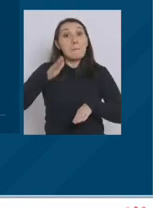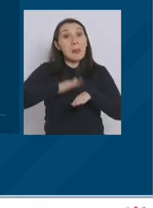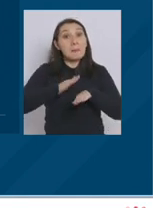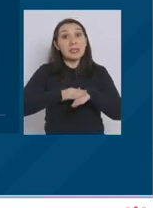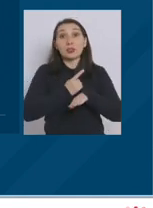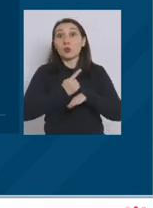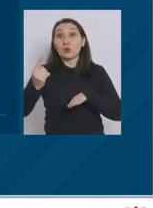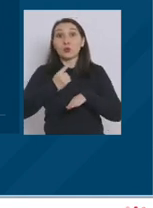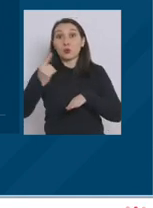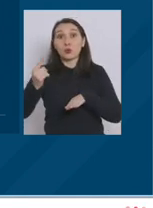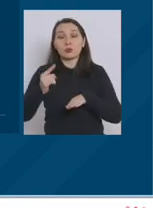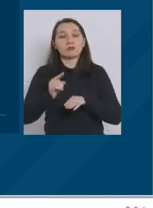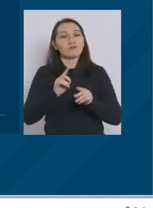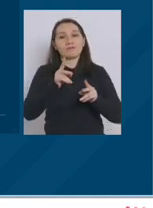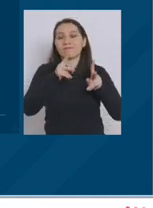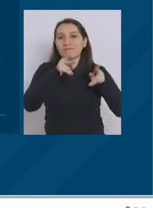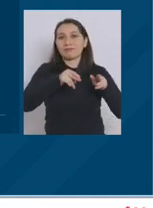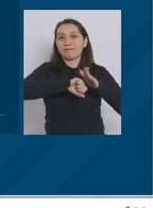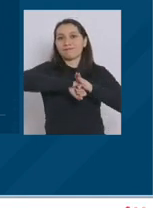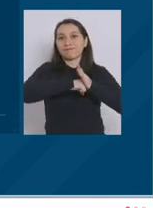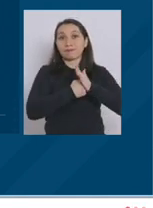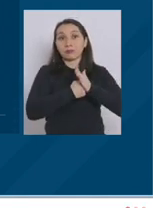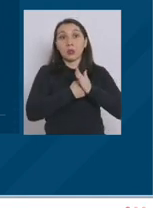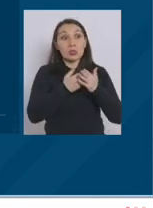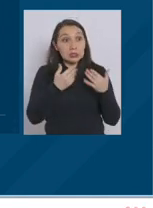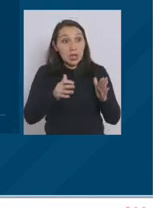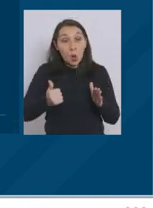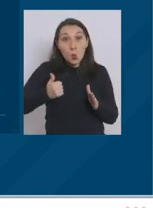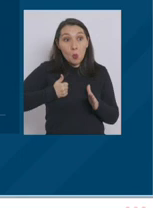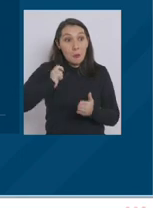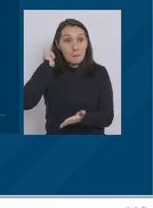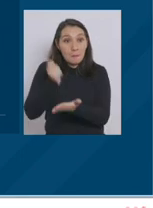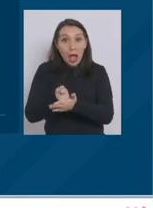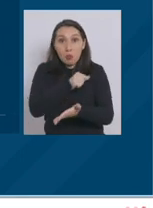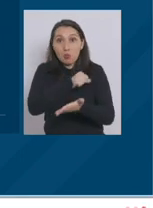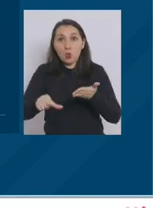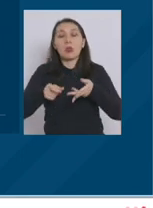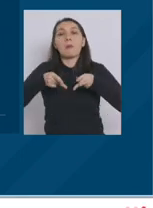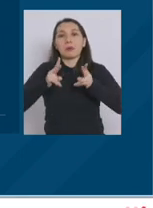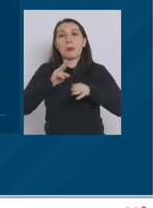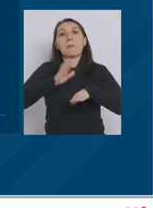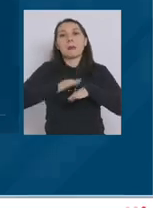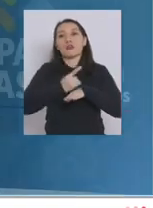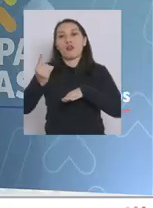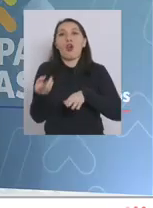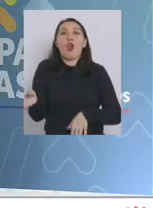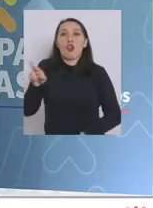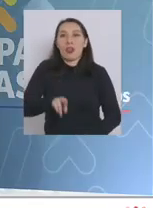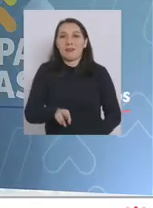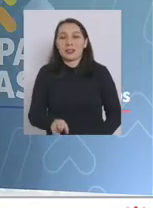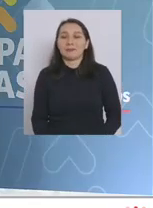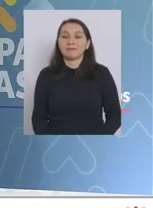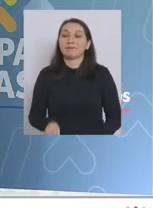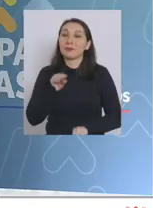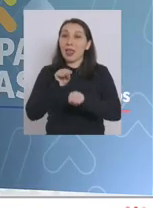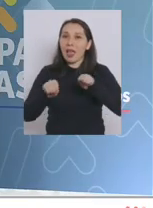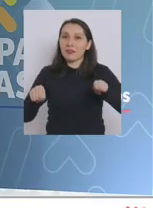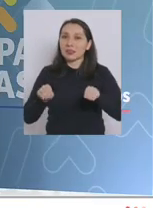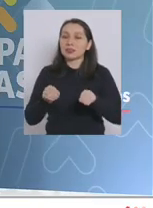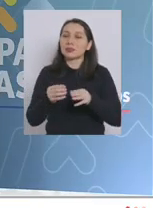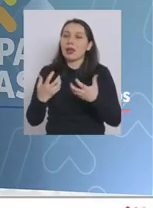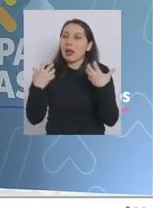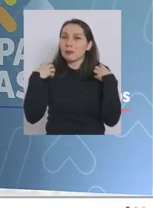quedará inhabilitado hasta que se concrete el pago de la multa. Queremos hacer el llamado a la